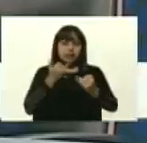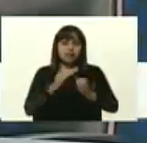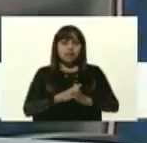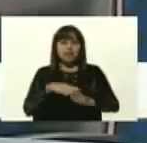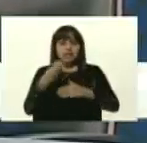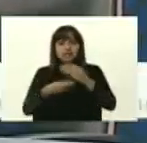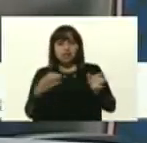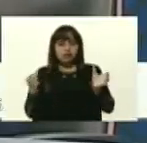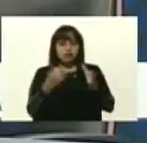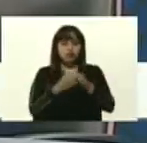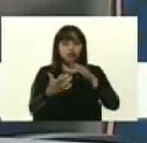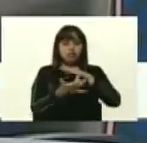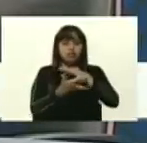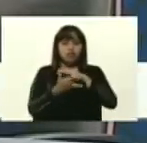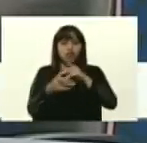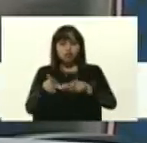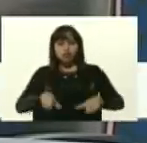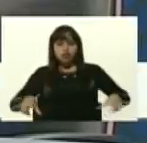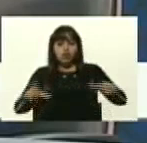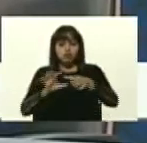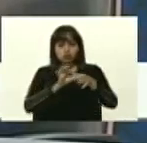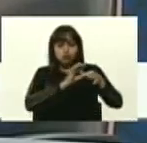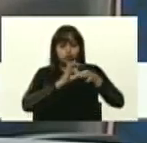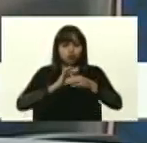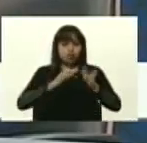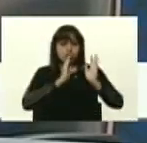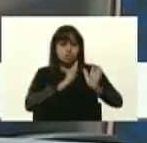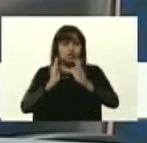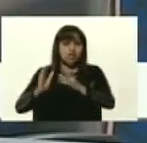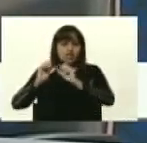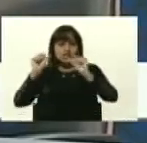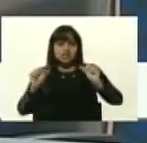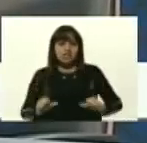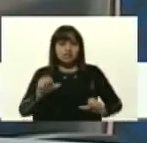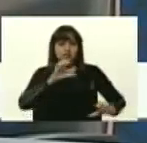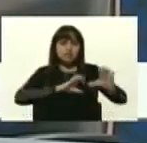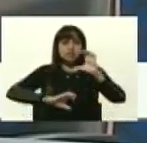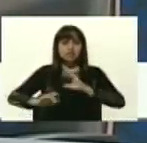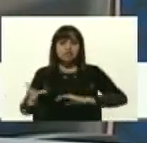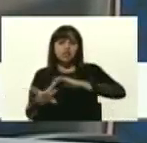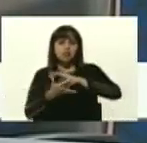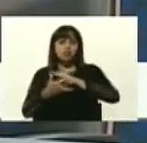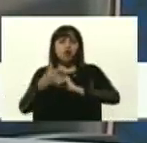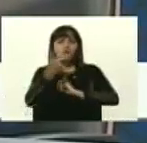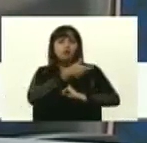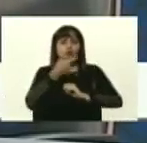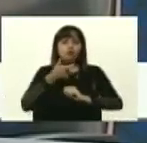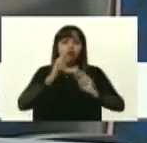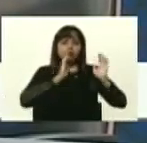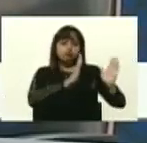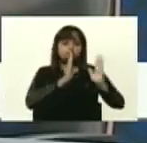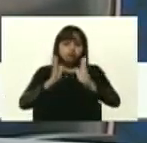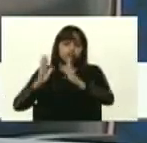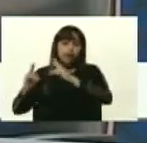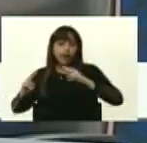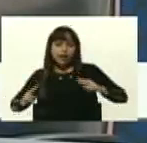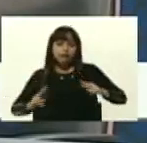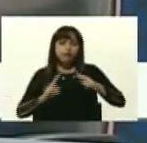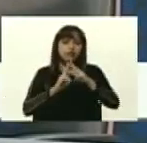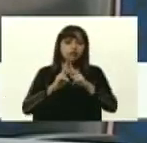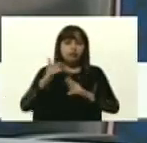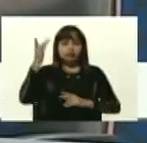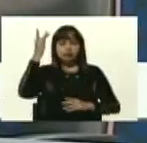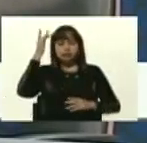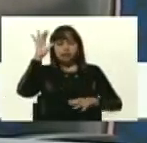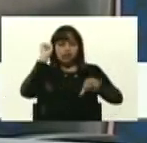tecnológico es un espacio de articulación y organización del Sistema Nacional de Ciencia y Tecnología, que busca armonizar el encuentro del saber